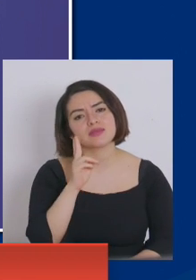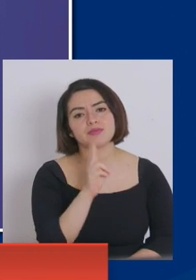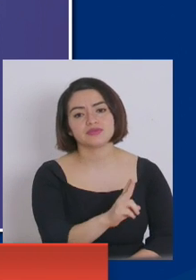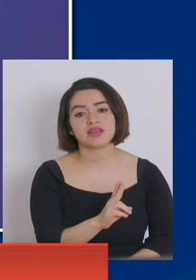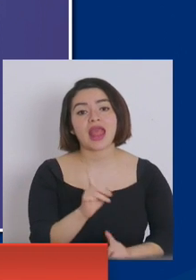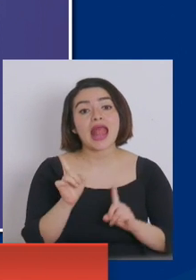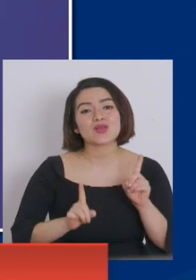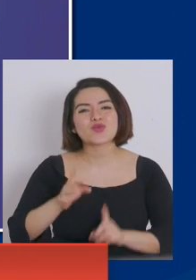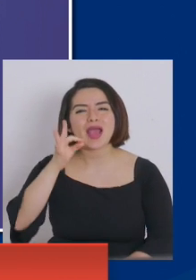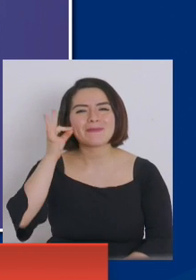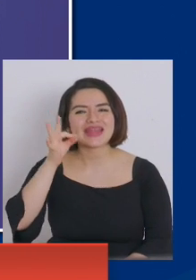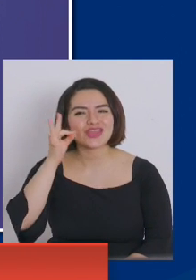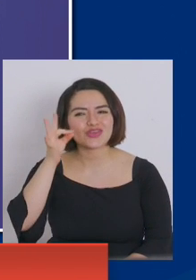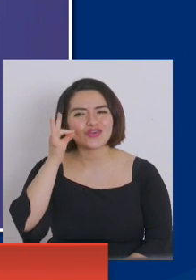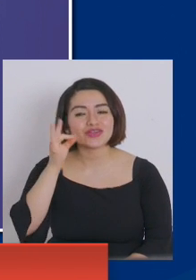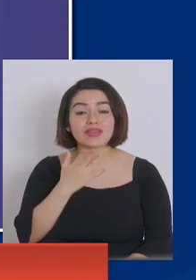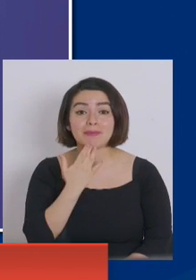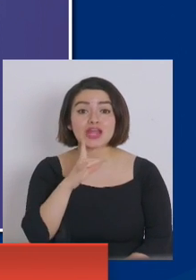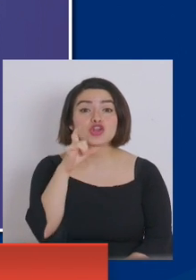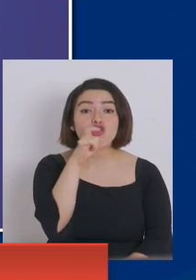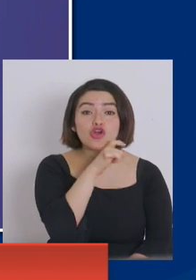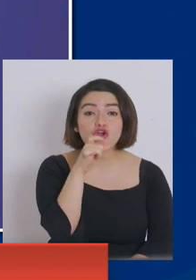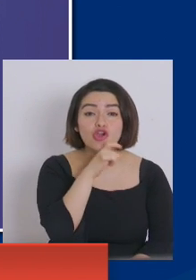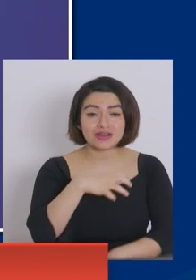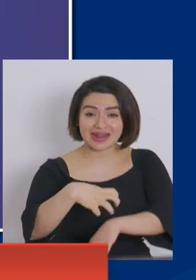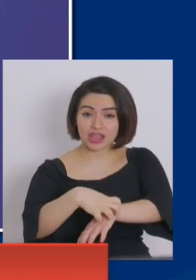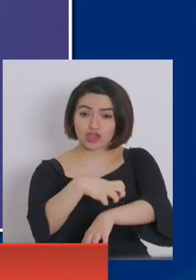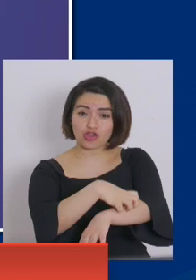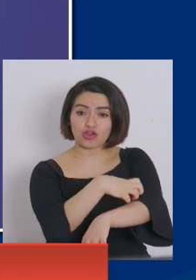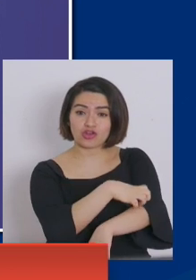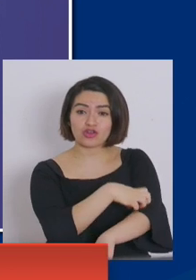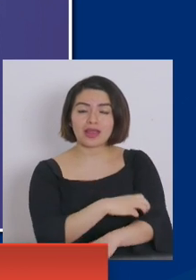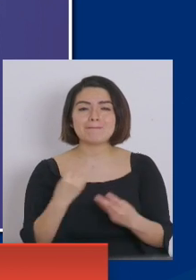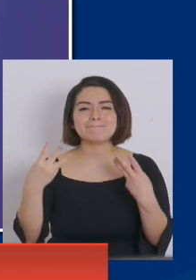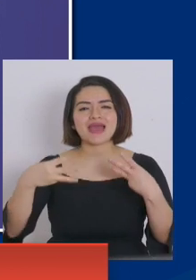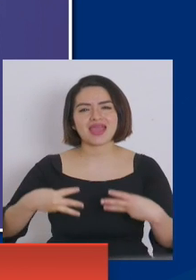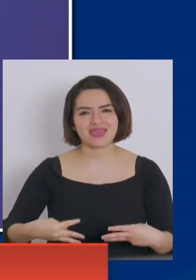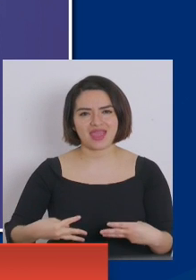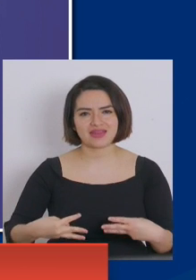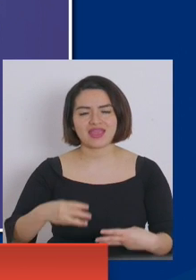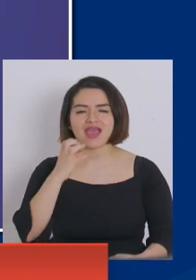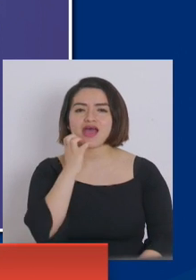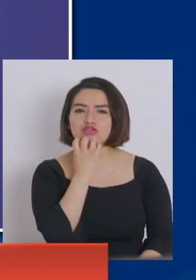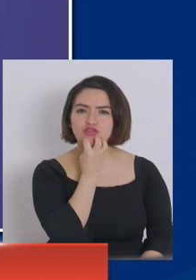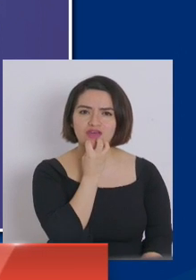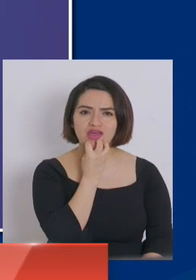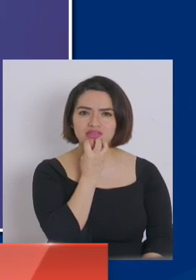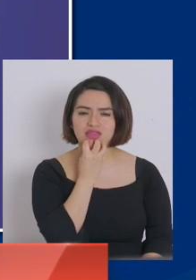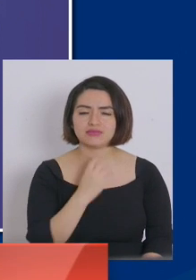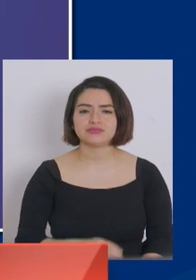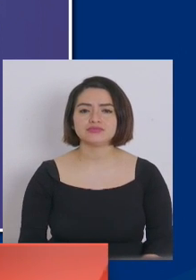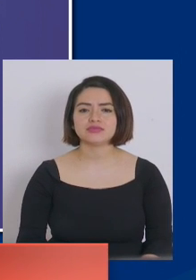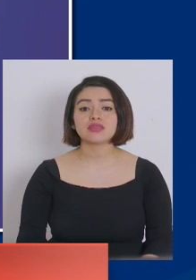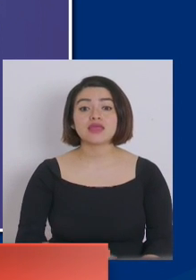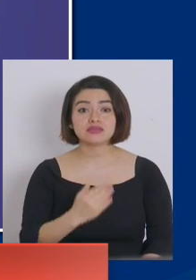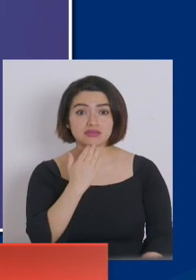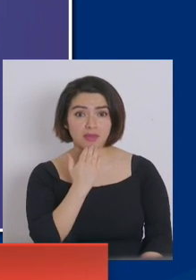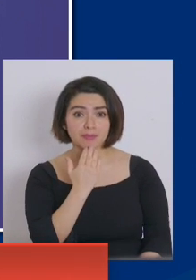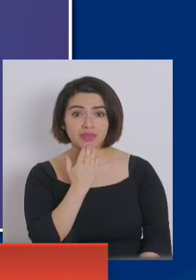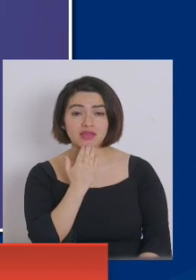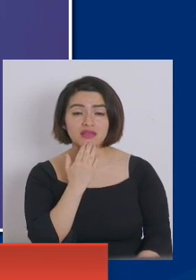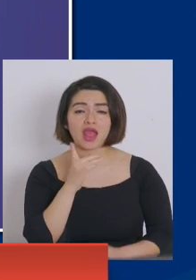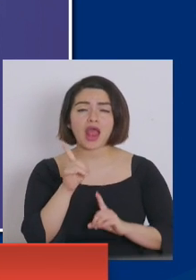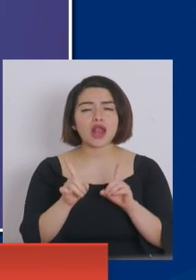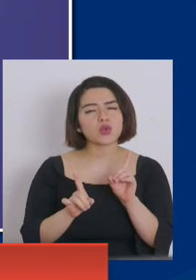amarillas, más bien rojas, cierto, en las regiones de Magallanes y Antofagasta y, por cierto, también